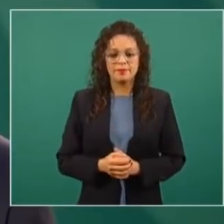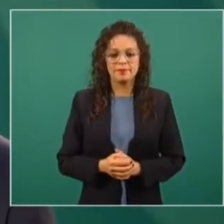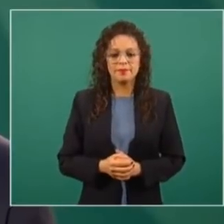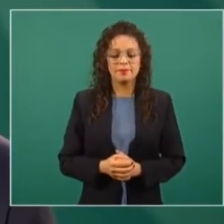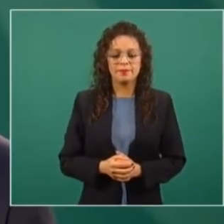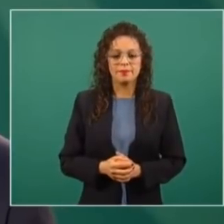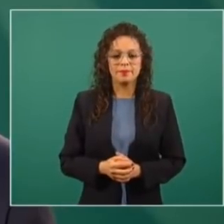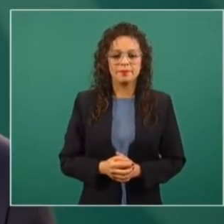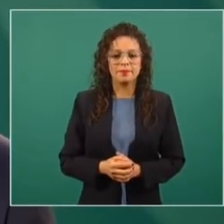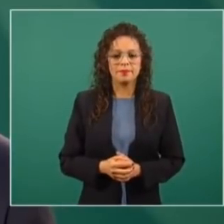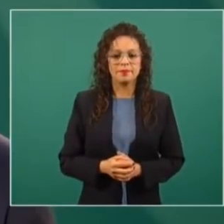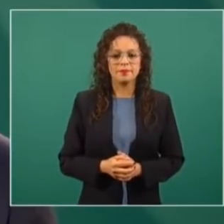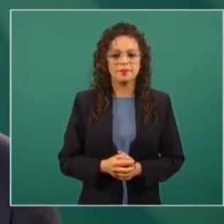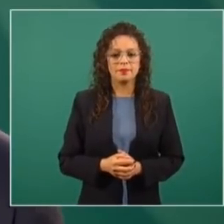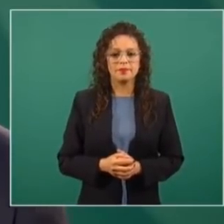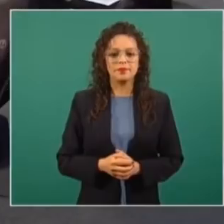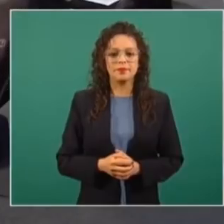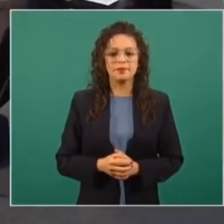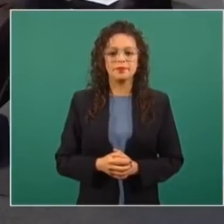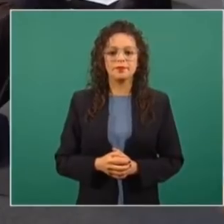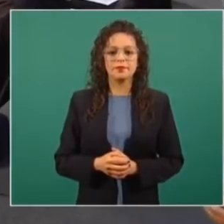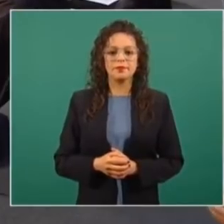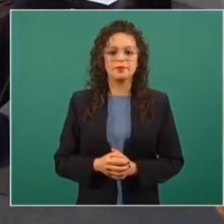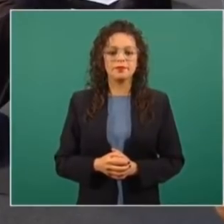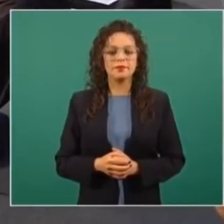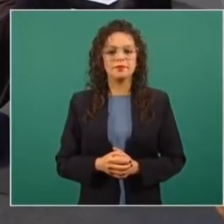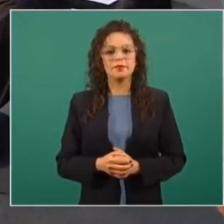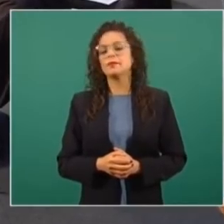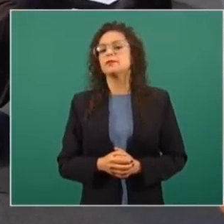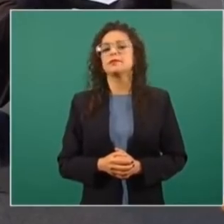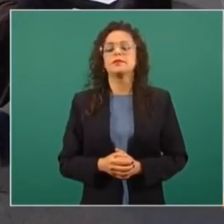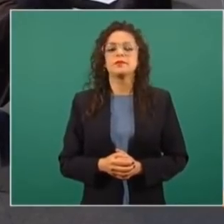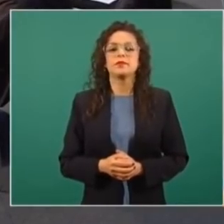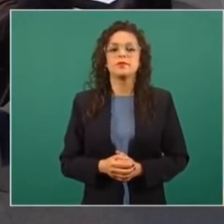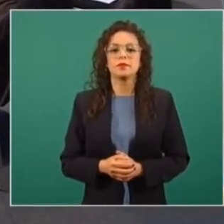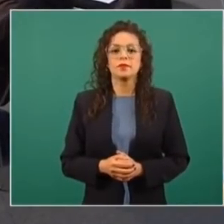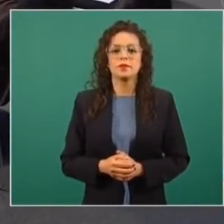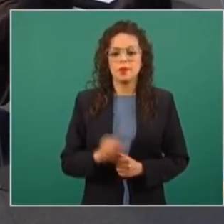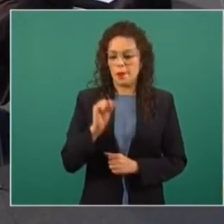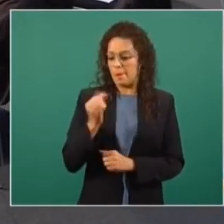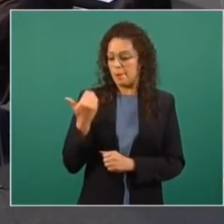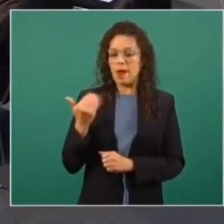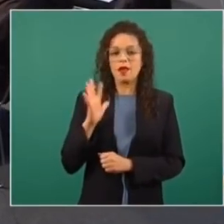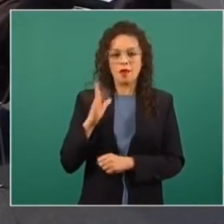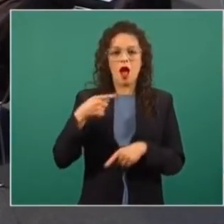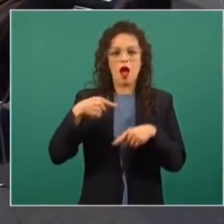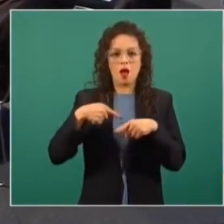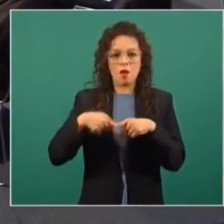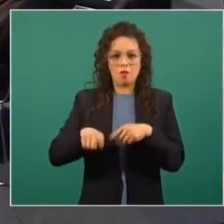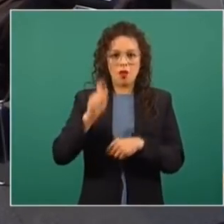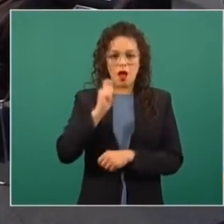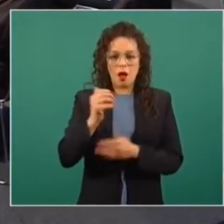Recientemente empiezan a bajar los casos